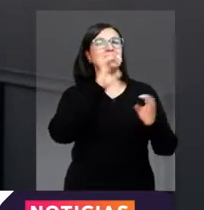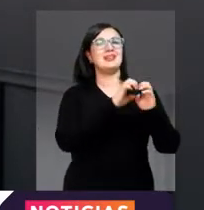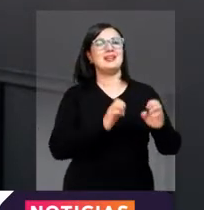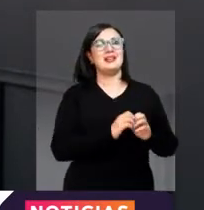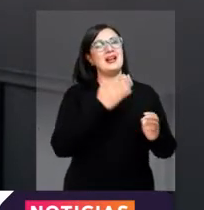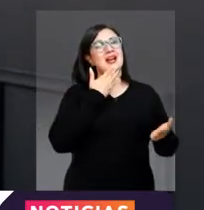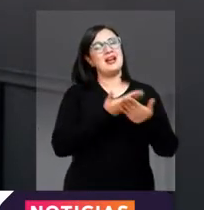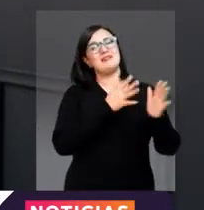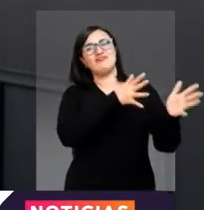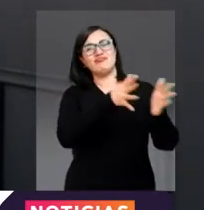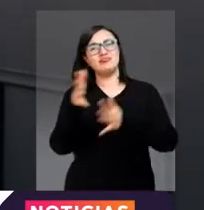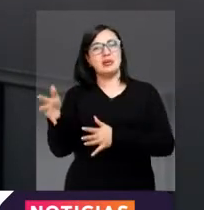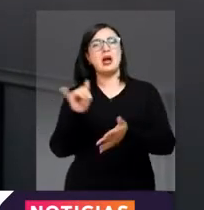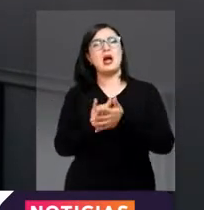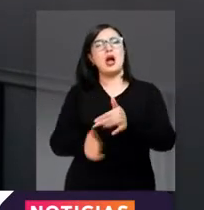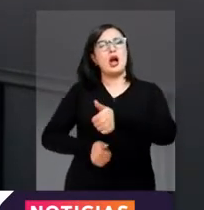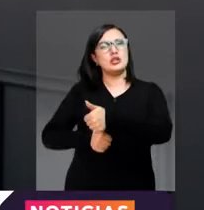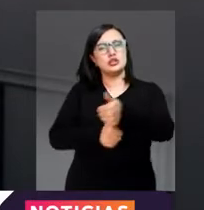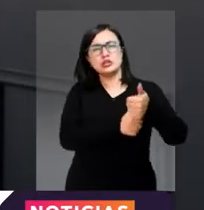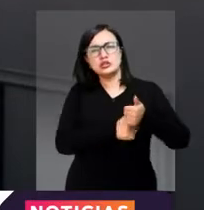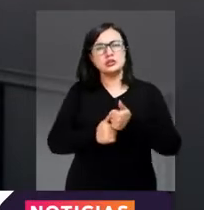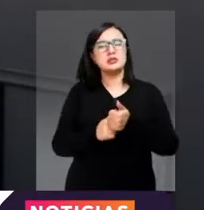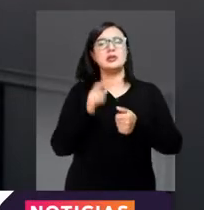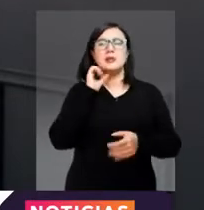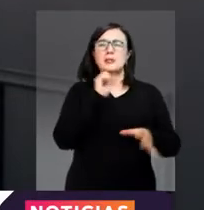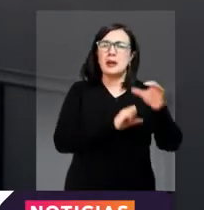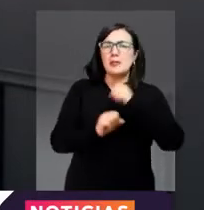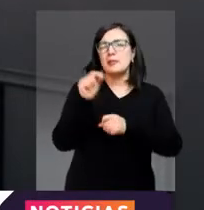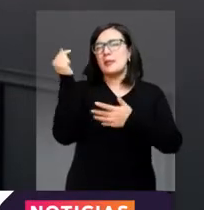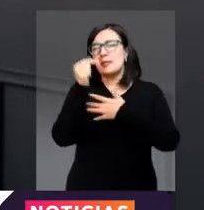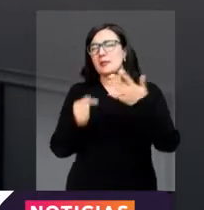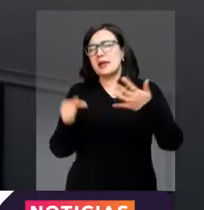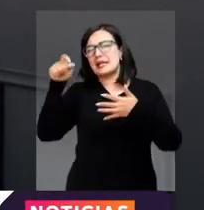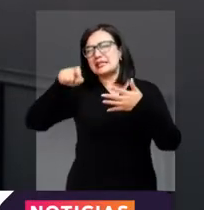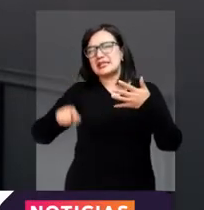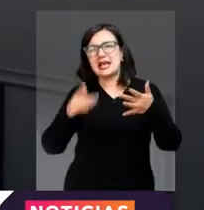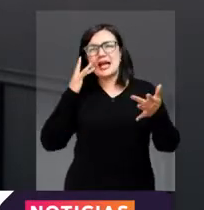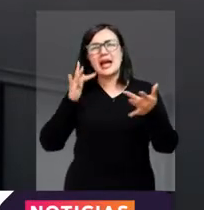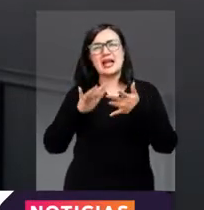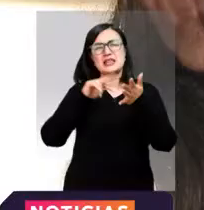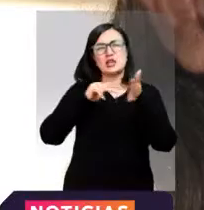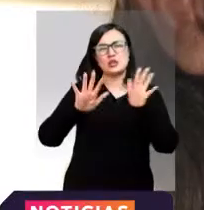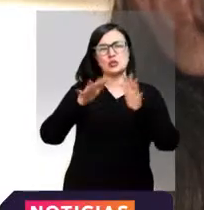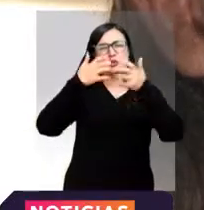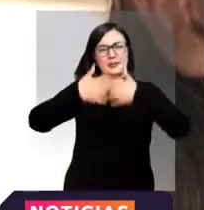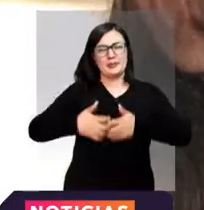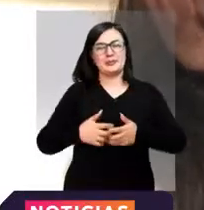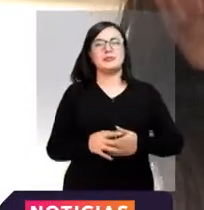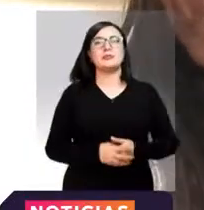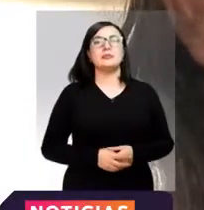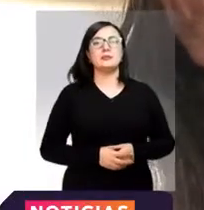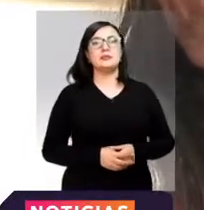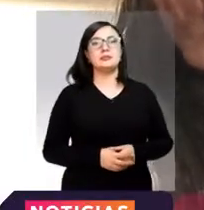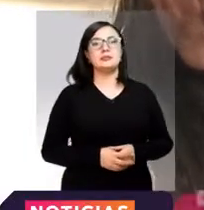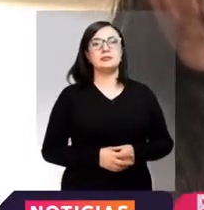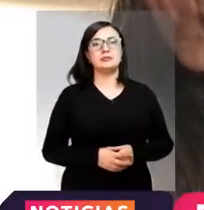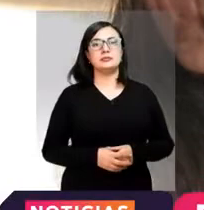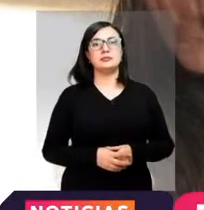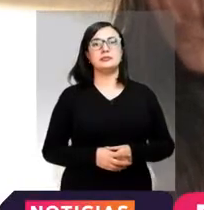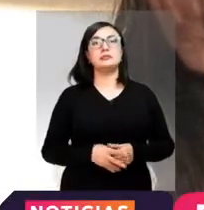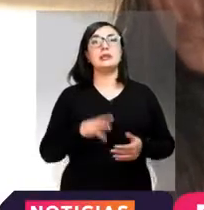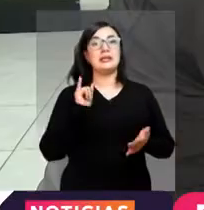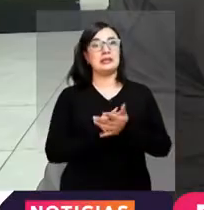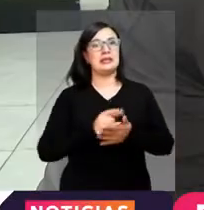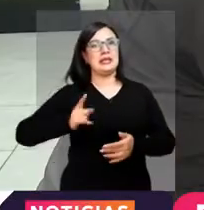tendrán asesoría para identificar y priorizar las necesidades tecnológicas de su empresa. Se trata de la Escuela de